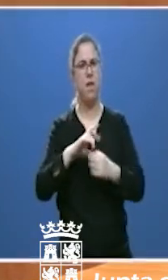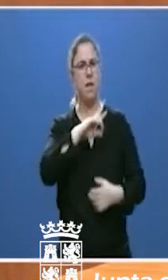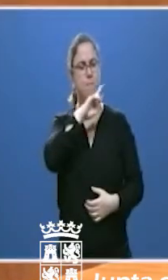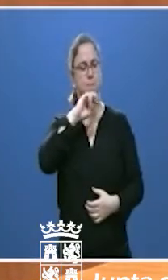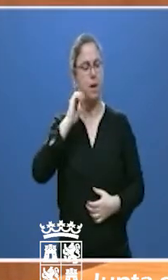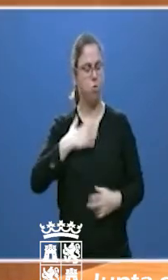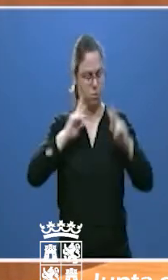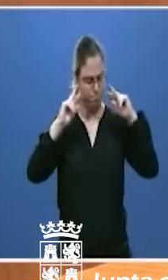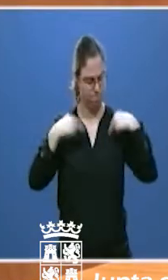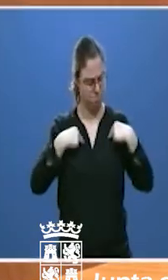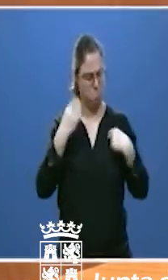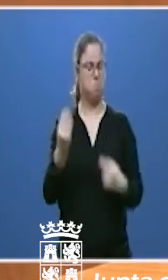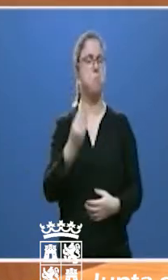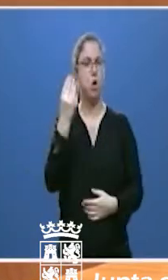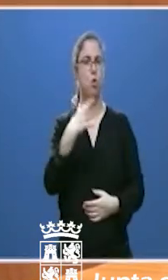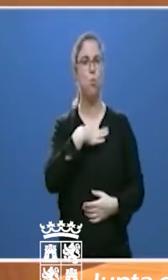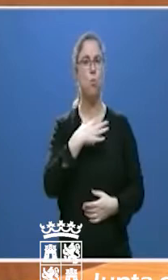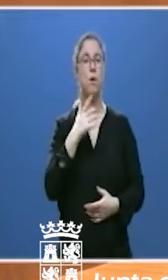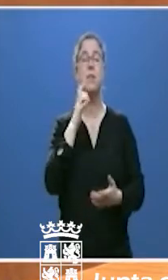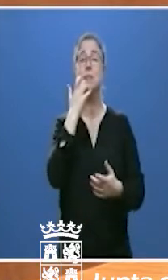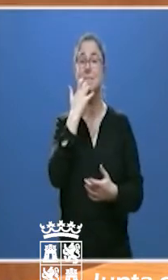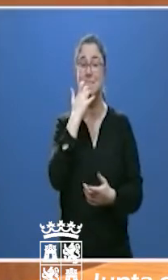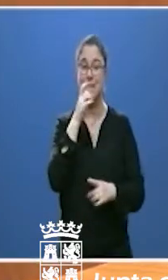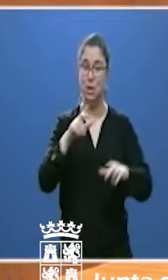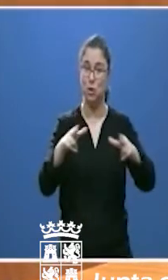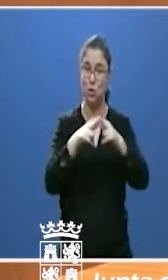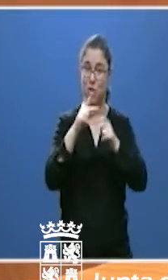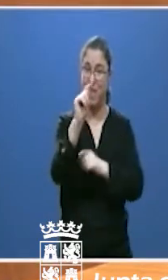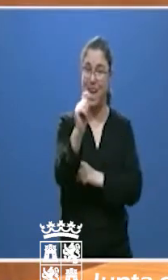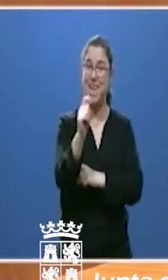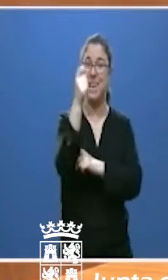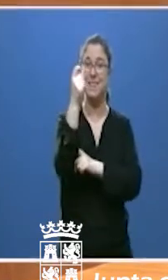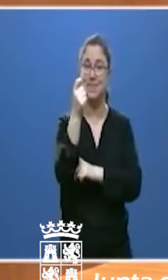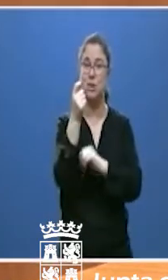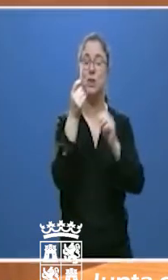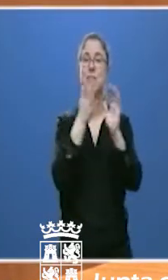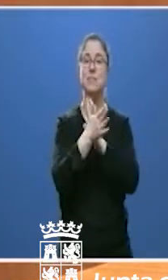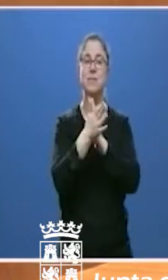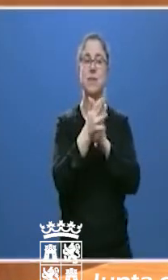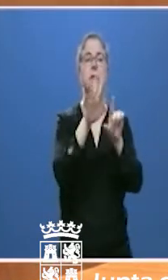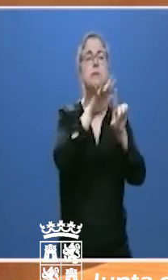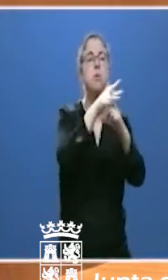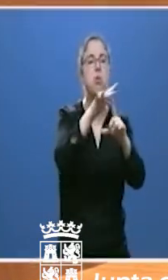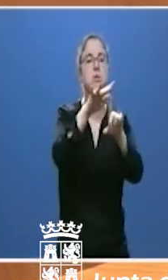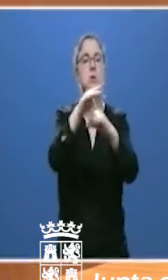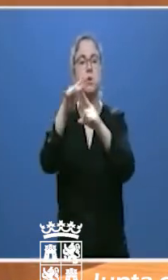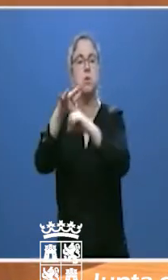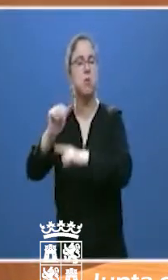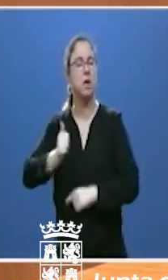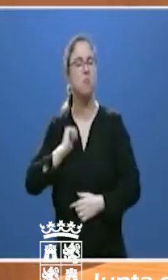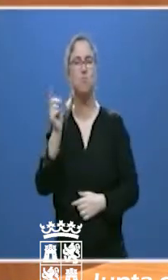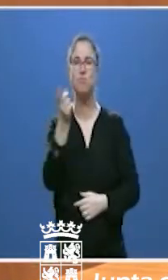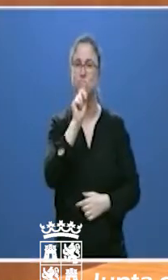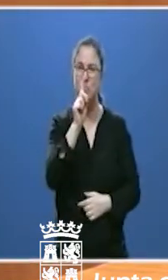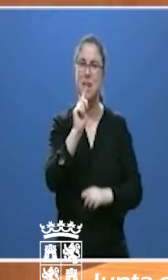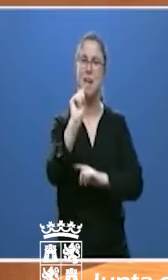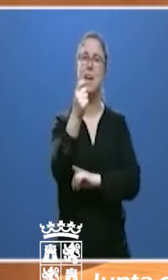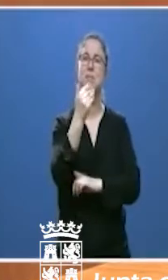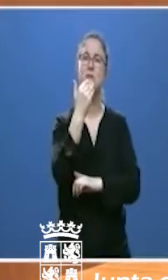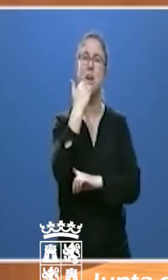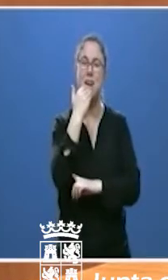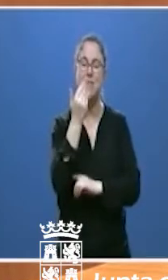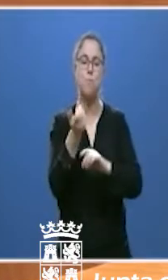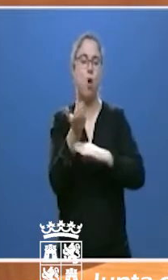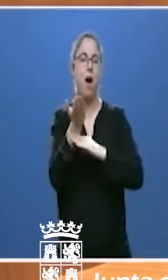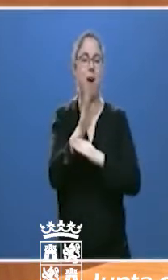mejor de nosotros. El éxito de una sociedad no es un conjunto de circunstancias, es sobre todo un conjunto